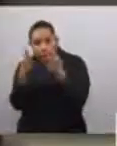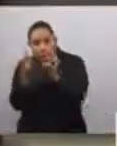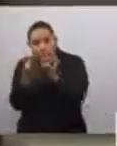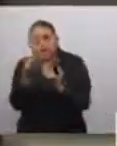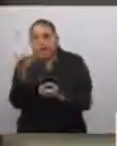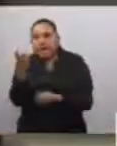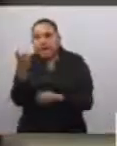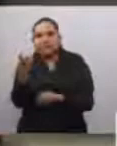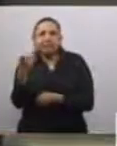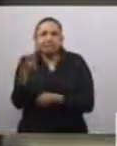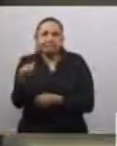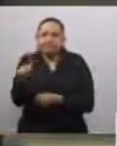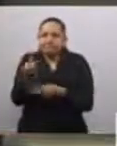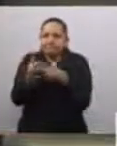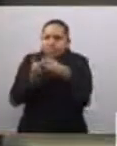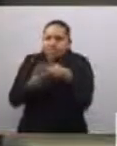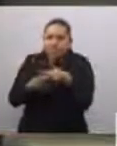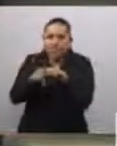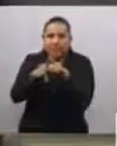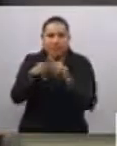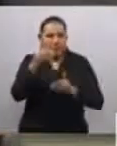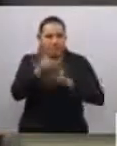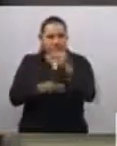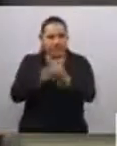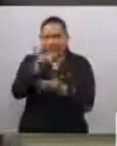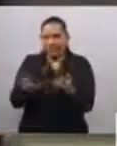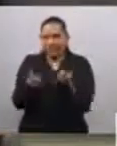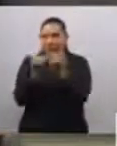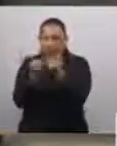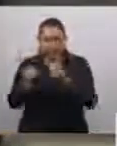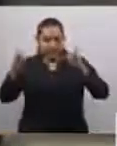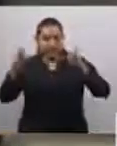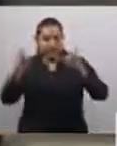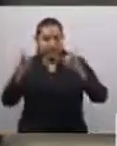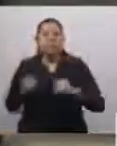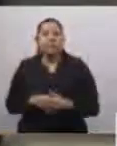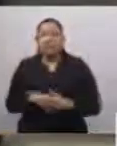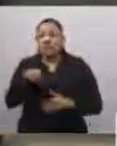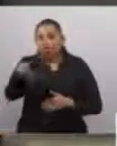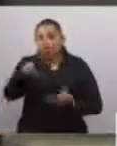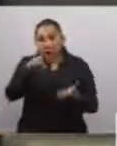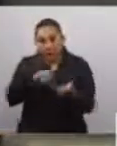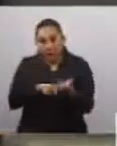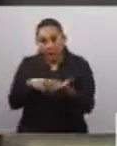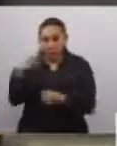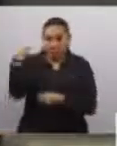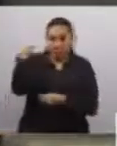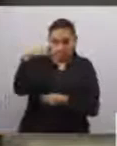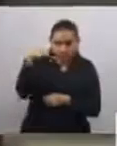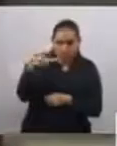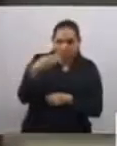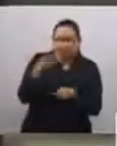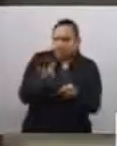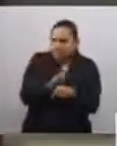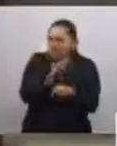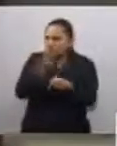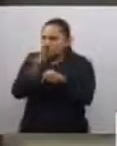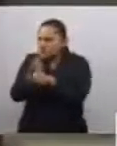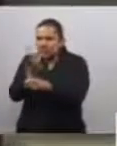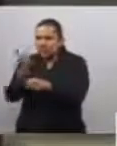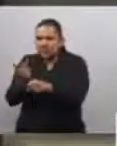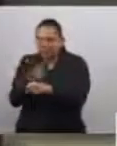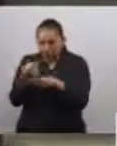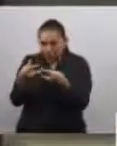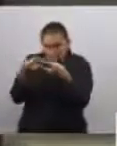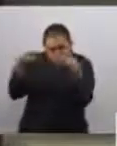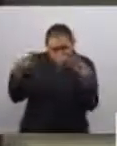la independencia. No podemos dejar de reconocer que en Michoacán se han gestado acontecimientos históricos